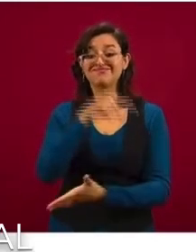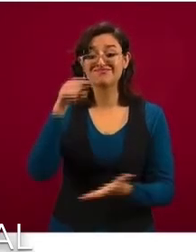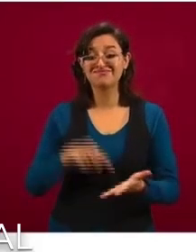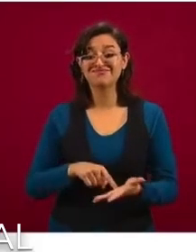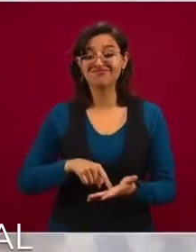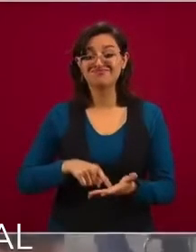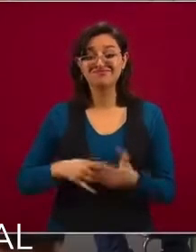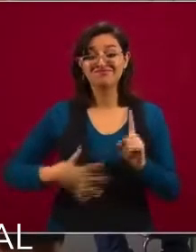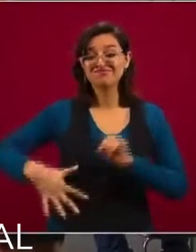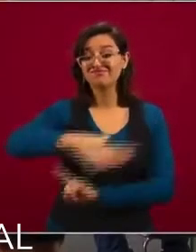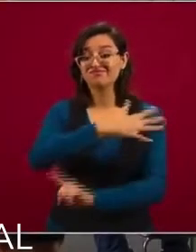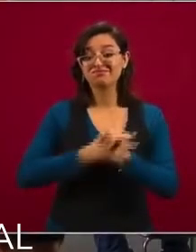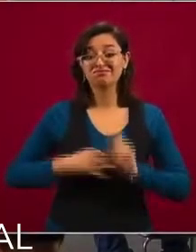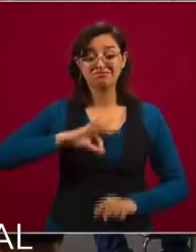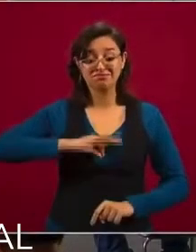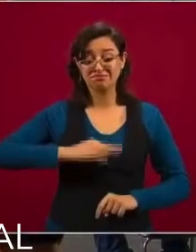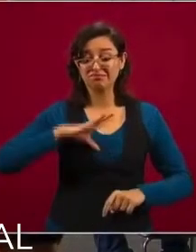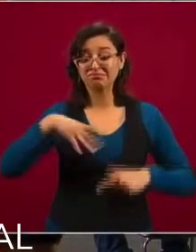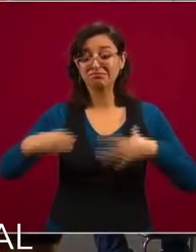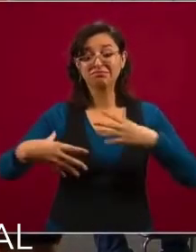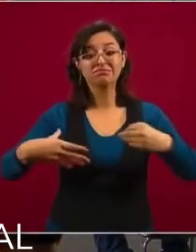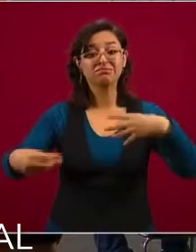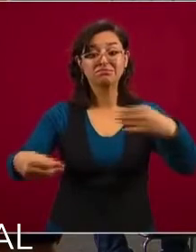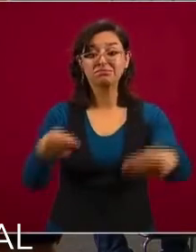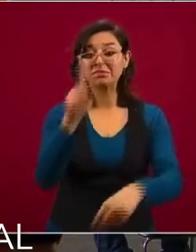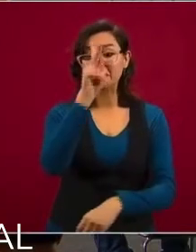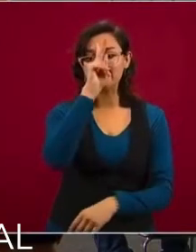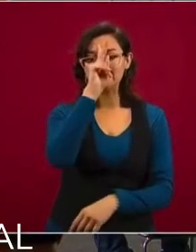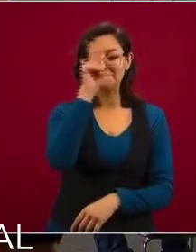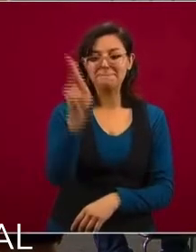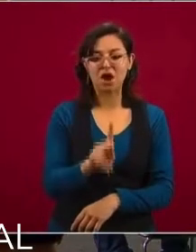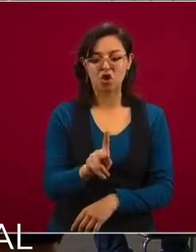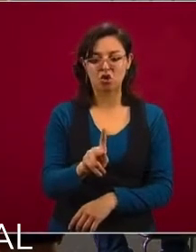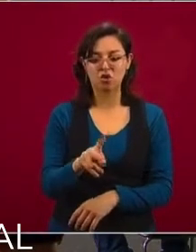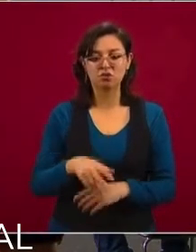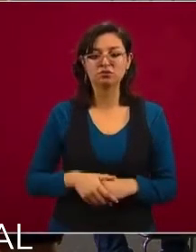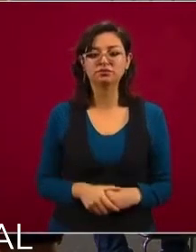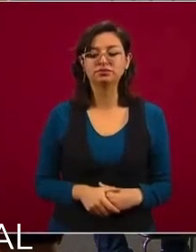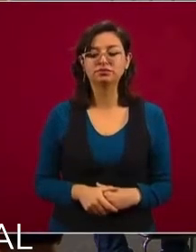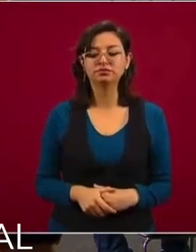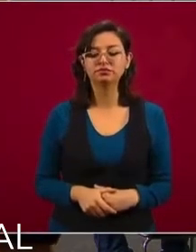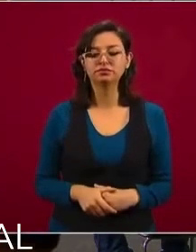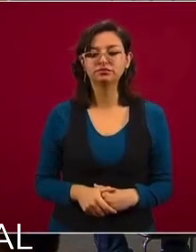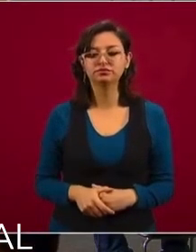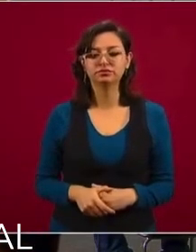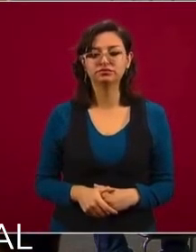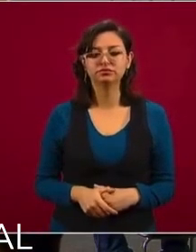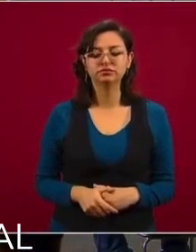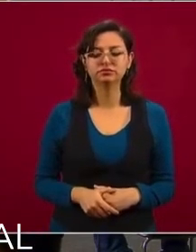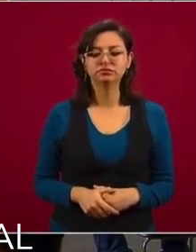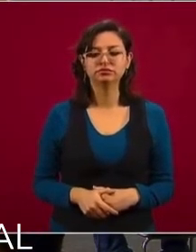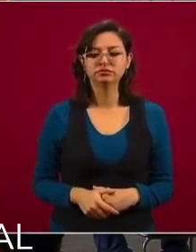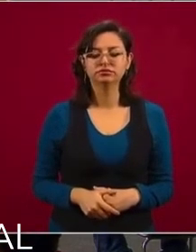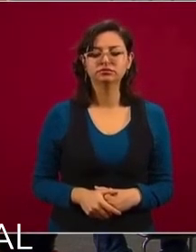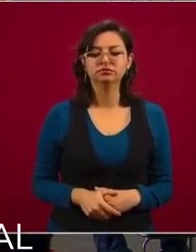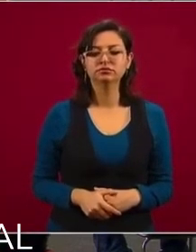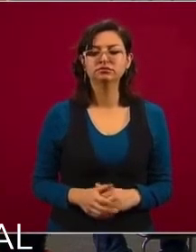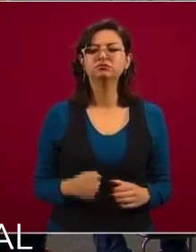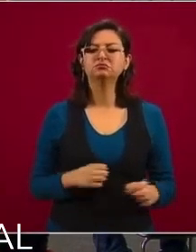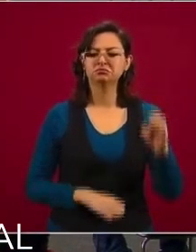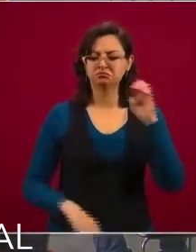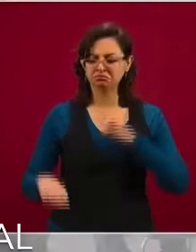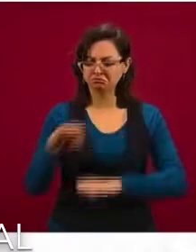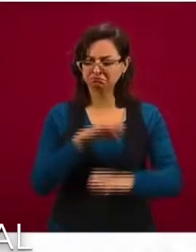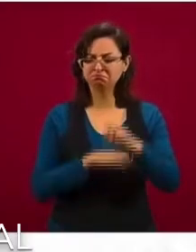pandemia. Adelante. Tenemos algunos ejemplos de empresas que han cumplido,